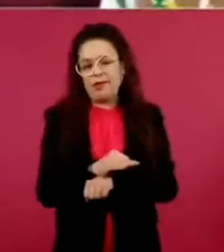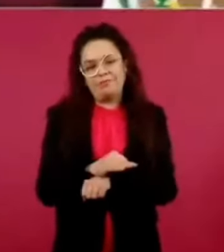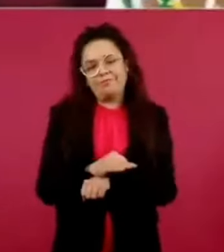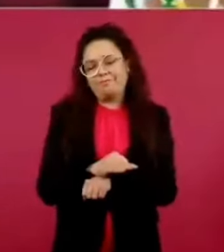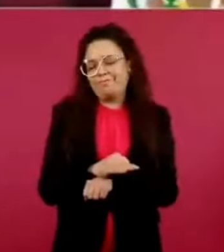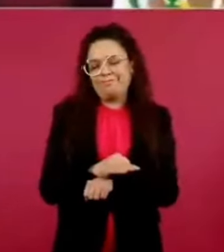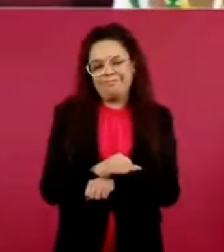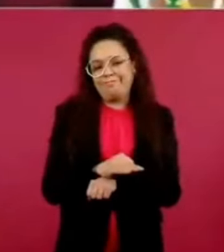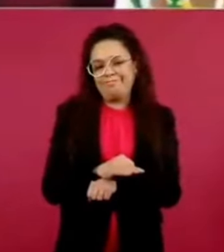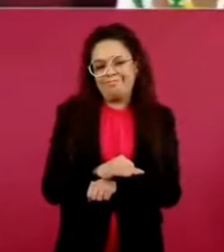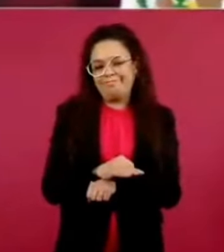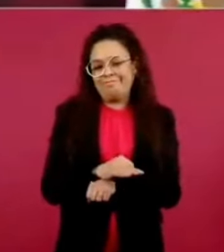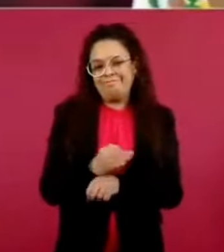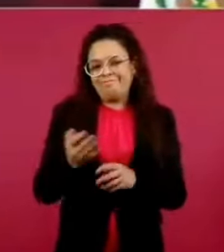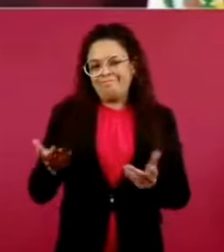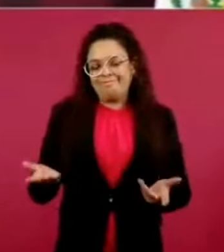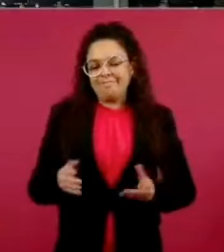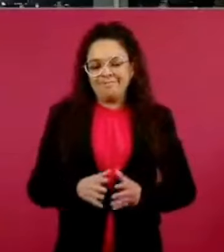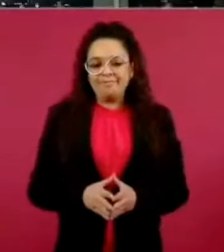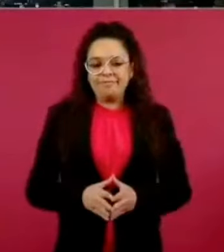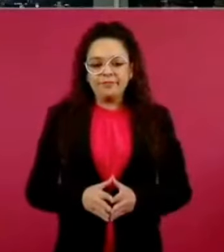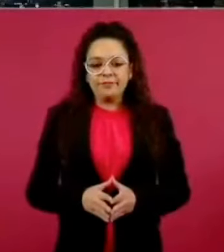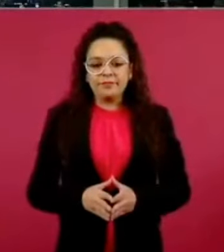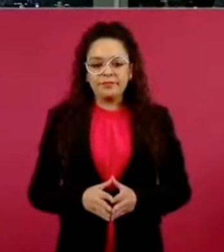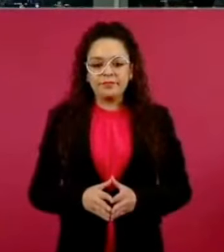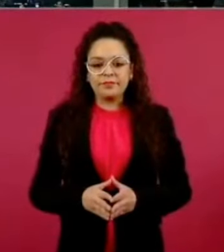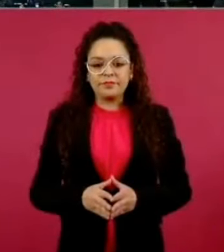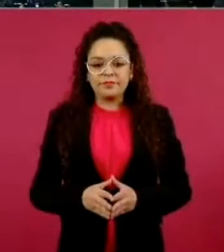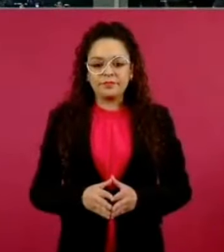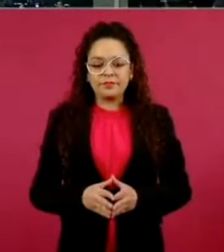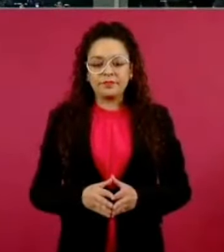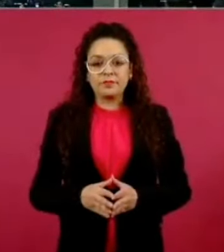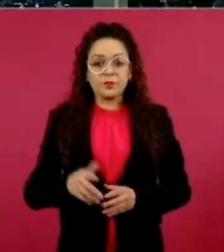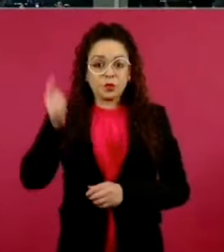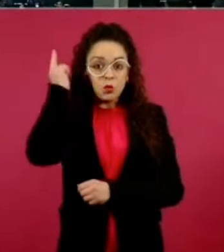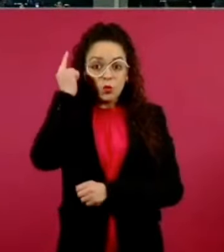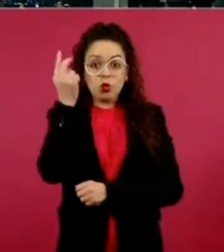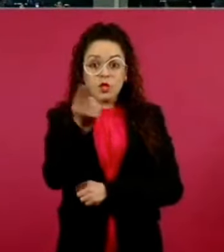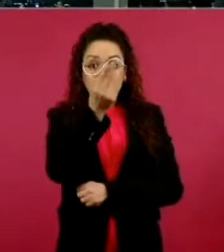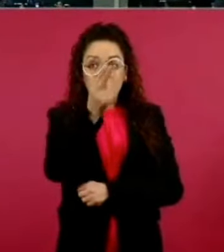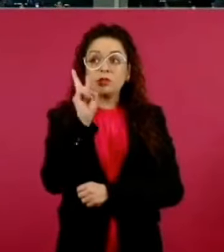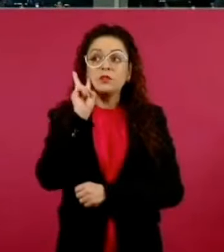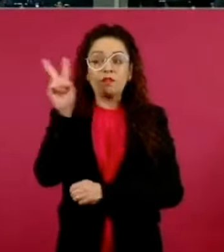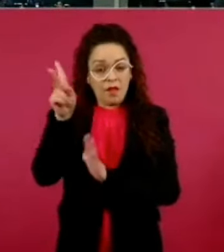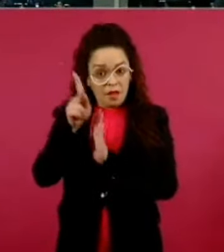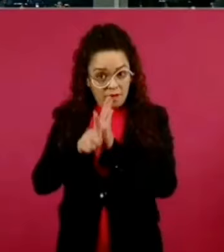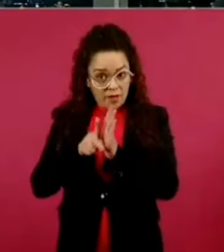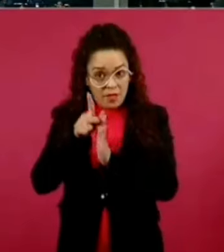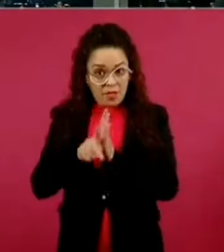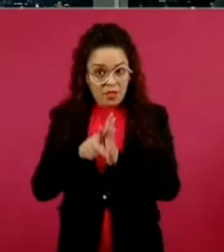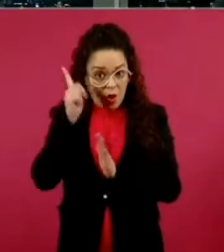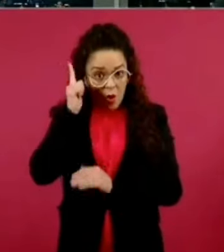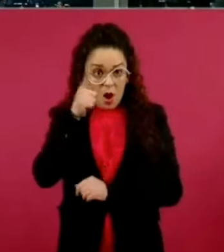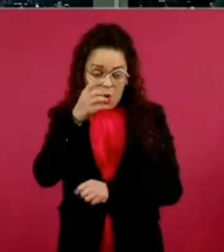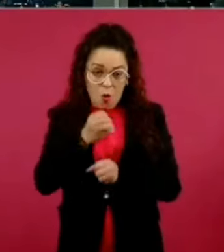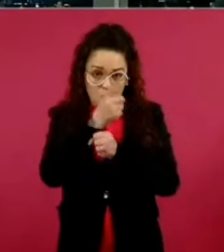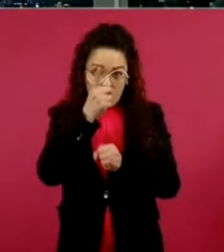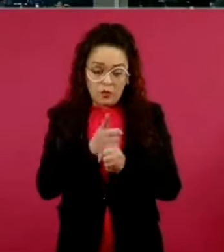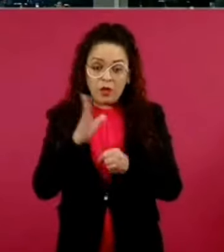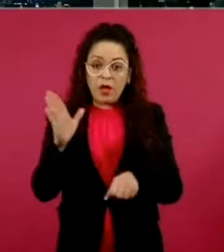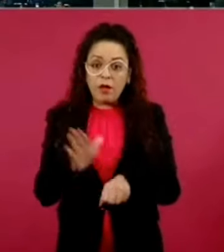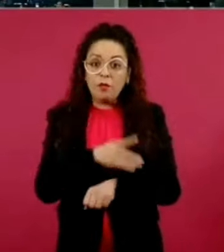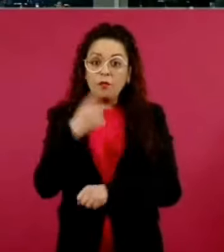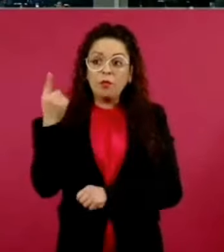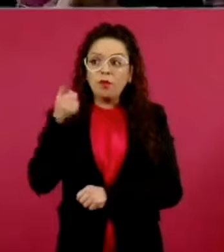Entonces, eso es lo que te Sí, tendrá oportunidad, vería el video, porque habla directamente de las acusaciones y de las entrevistas que se